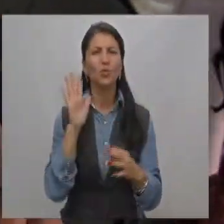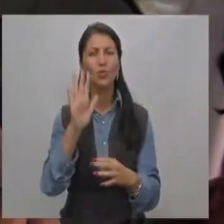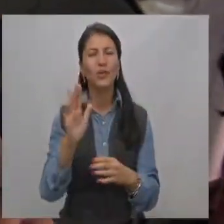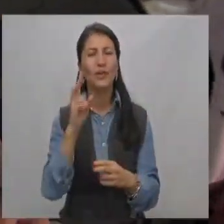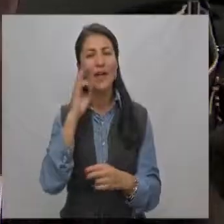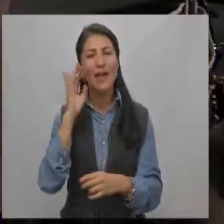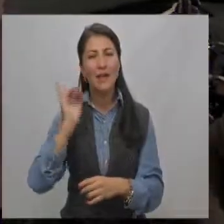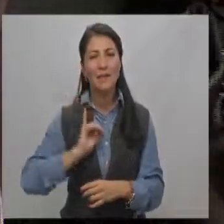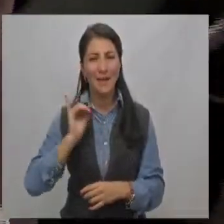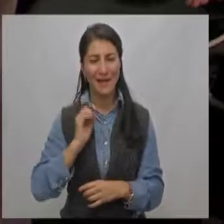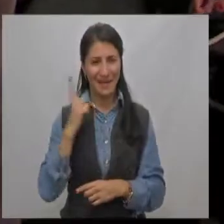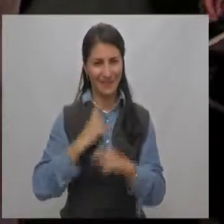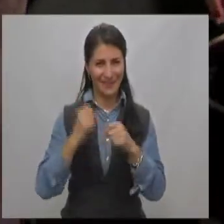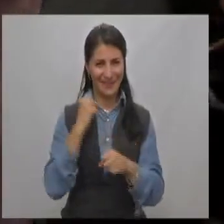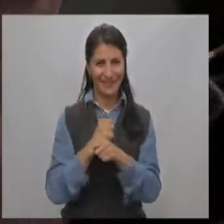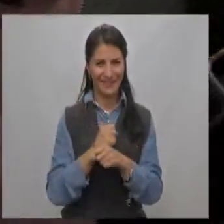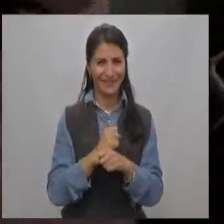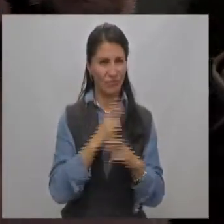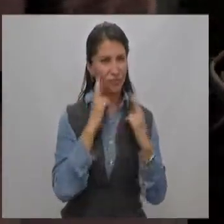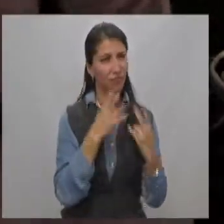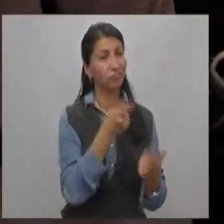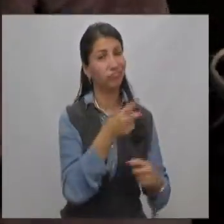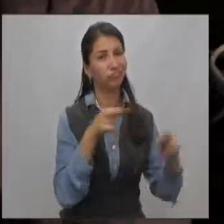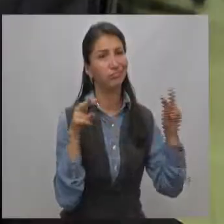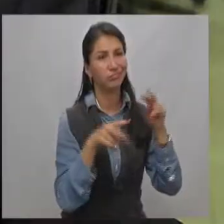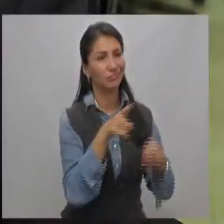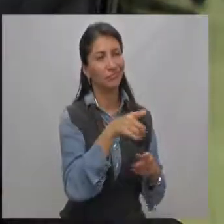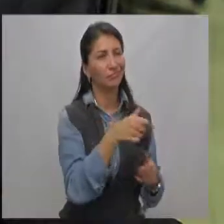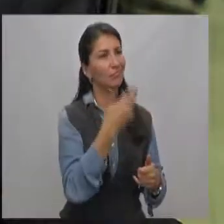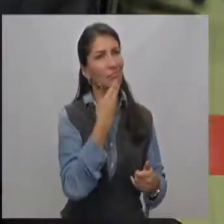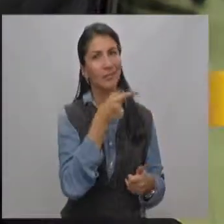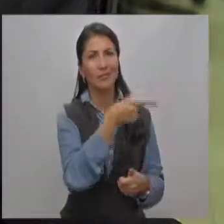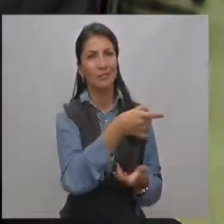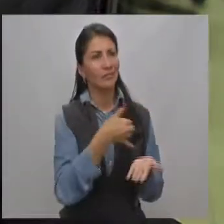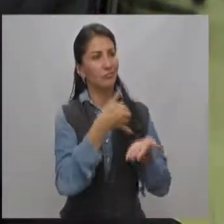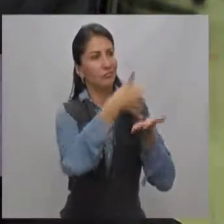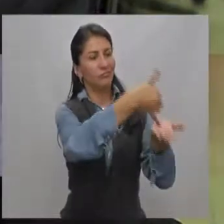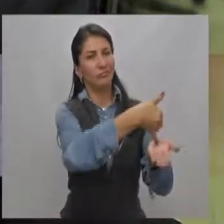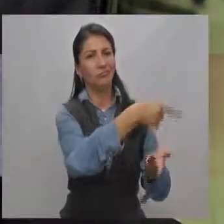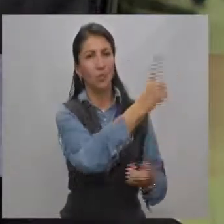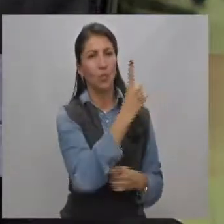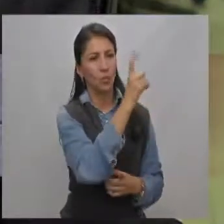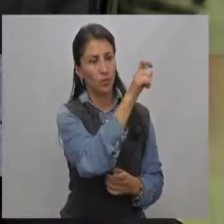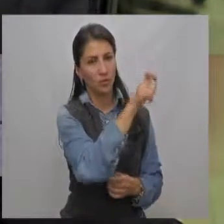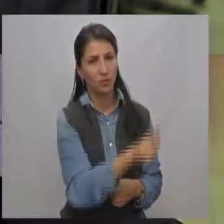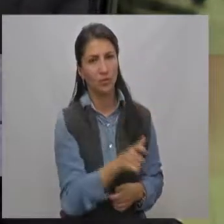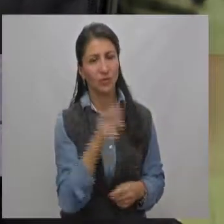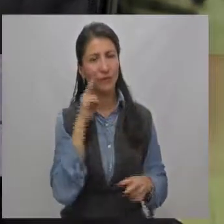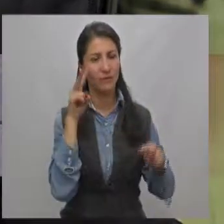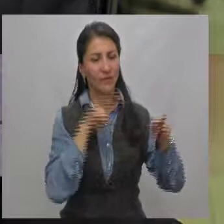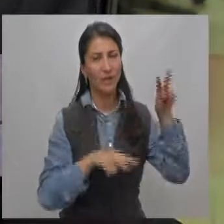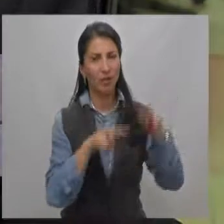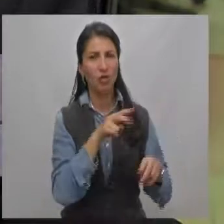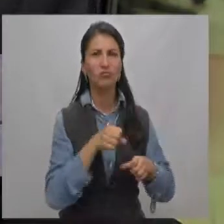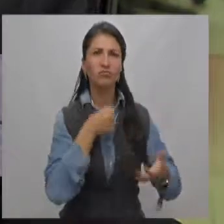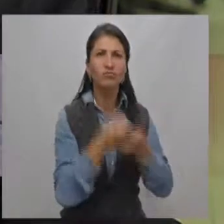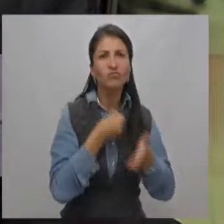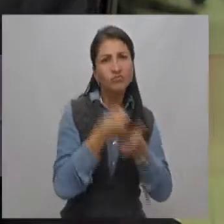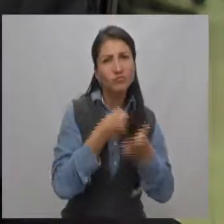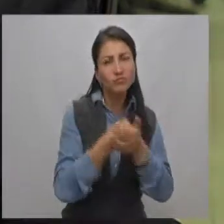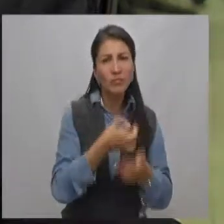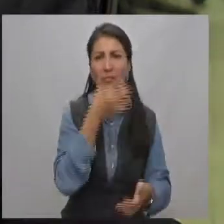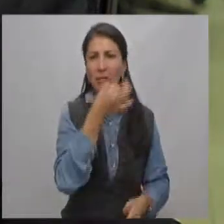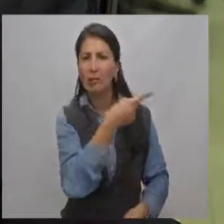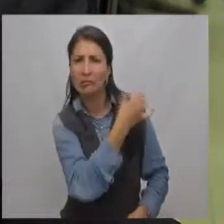de los Juegos Nacionales en Ibaguí. El año pasado, por ejemplo, el premio Palacio Rudas se lo ganó un veedor, se lo ganó un